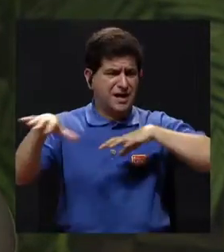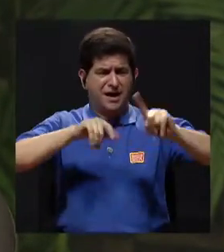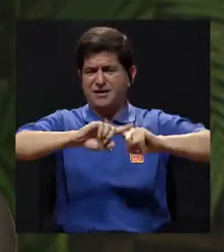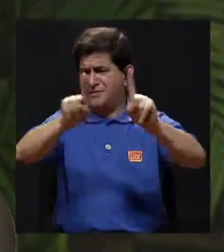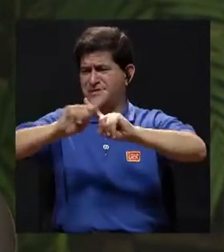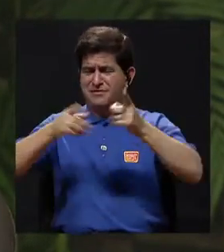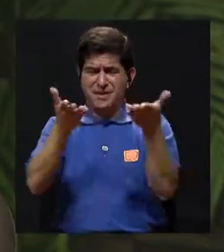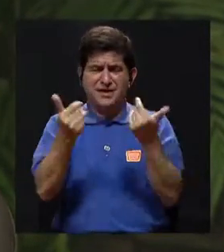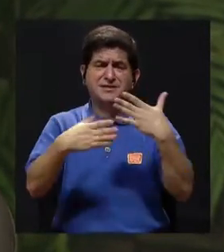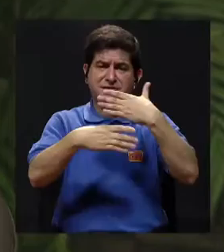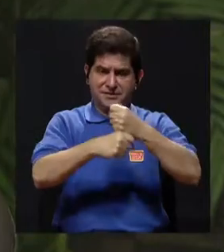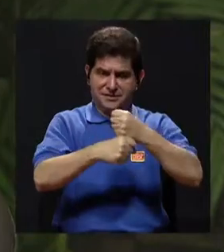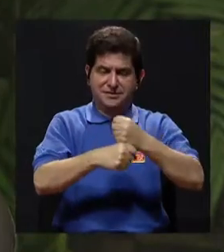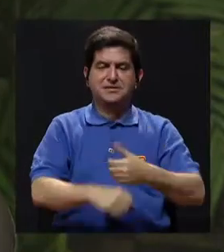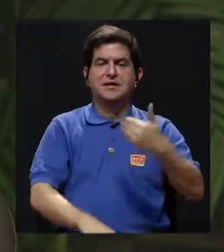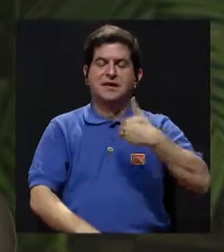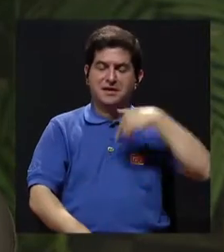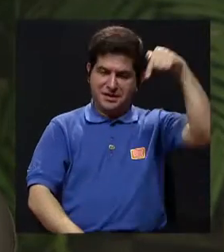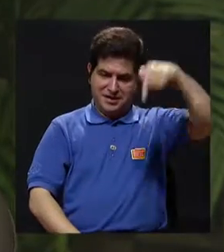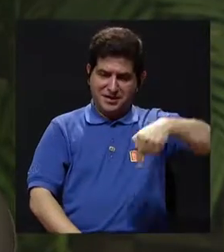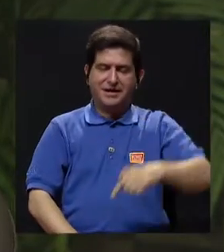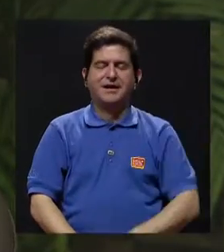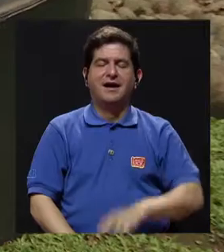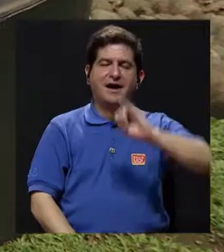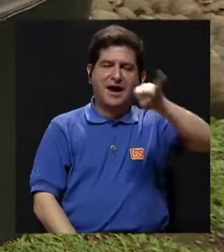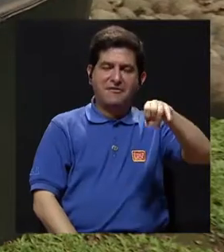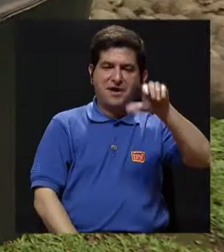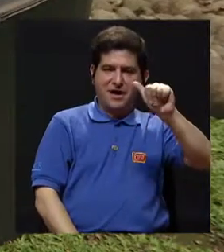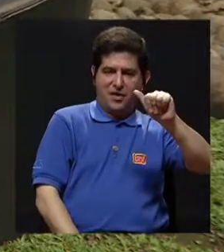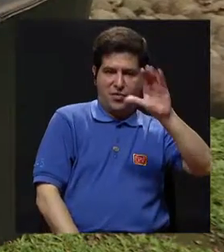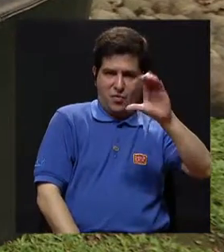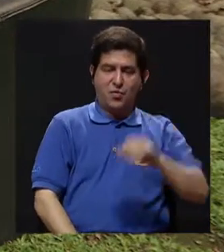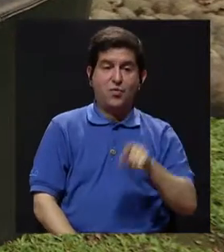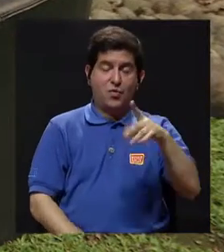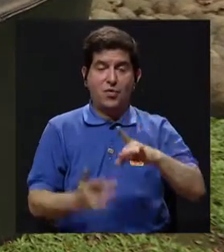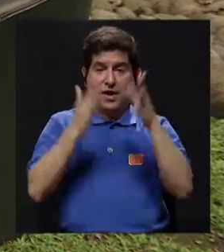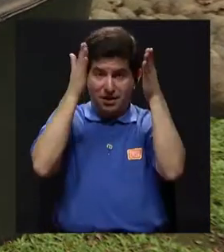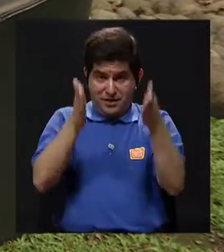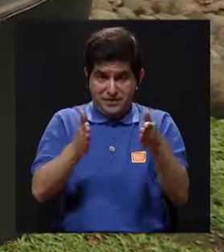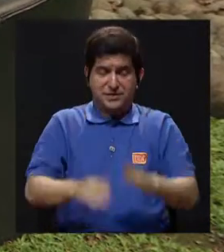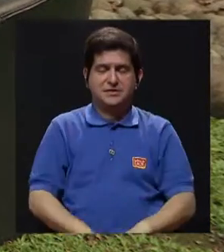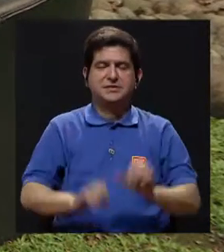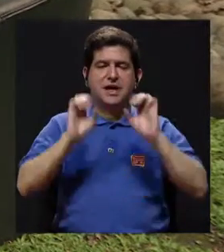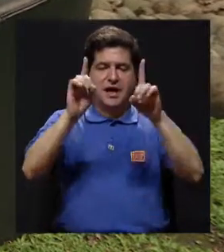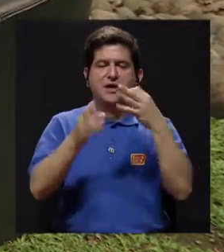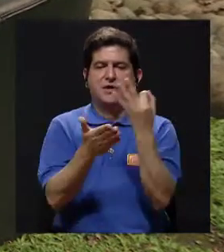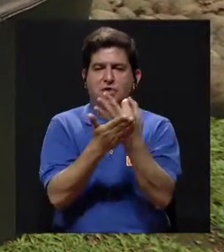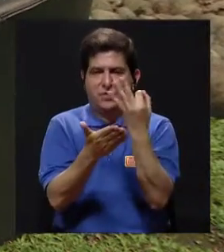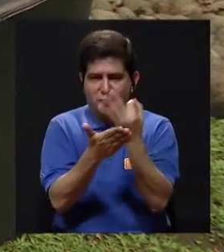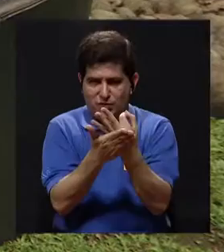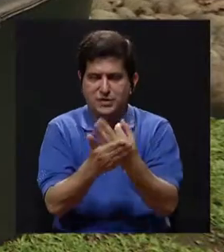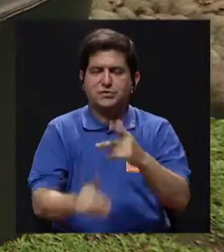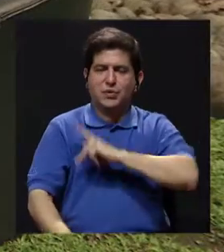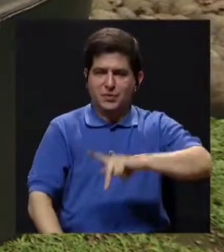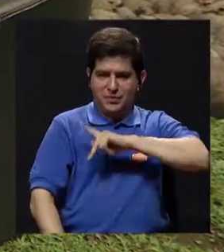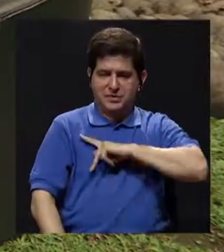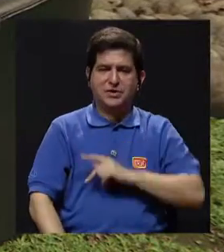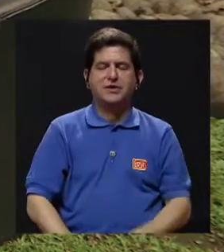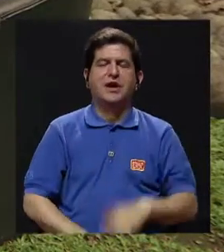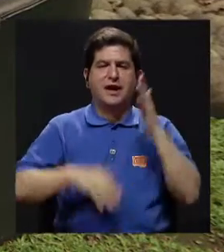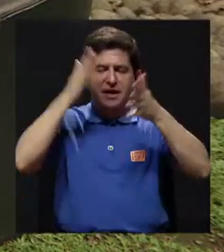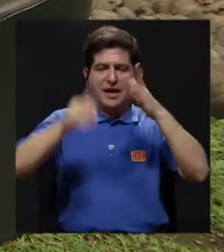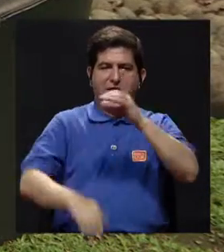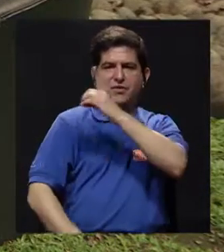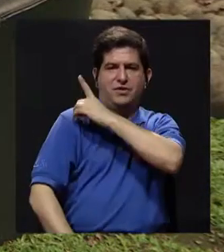actividades que queremos hacer y para ello contamos con la presencia de Javier Angulo Cardinal, él es especialista en educación financiera personal y